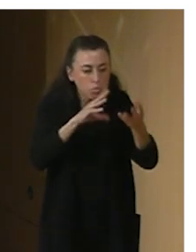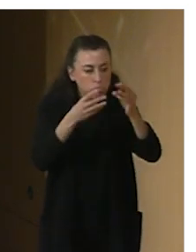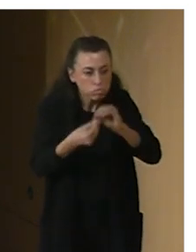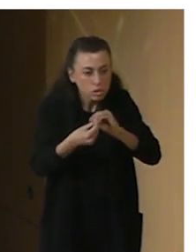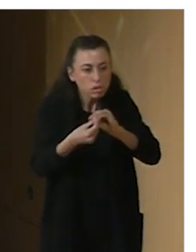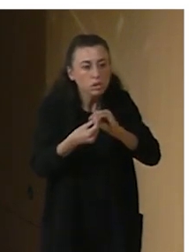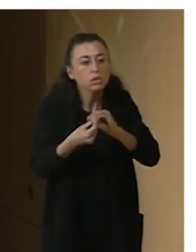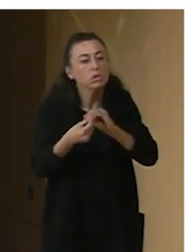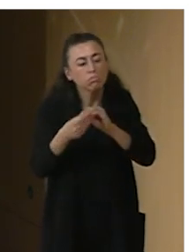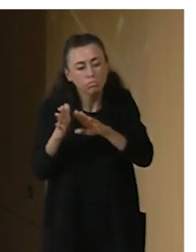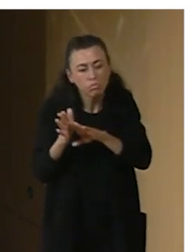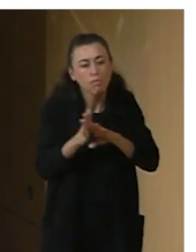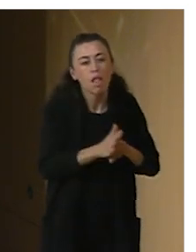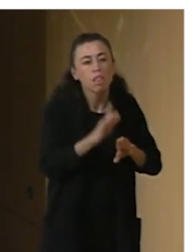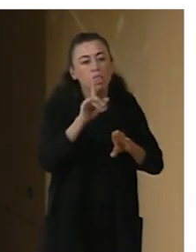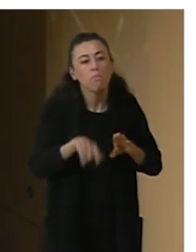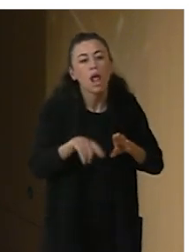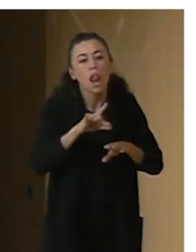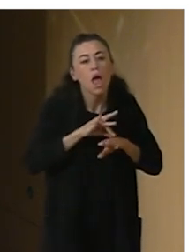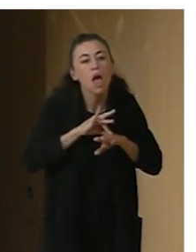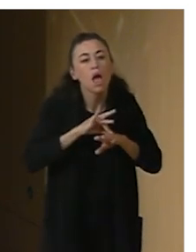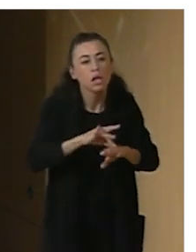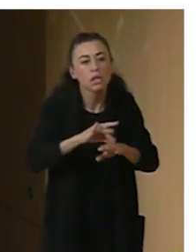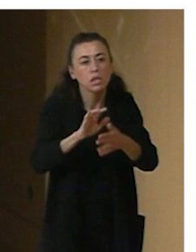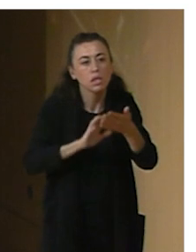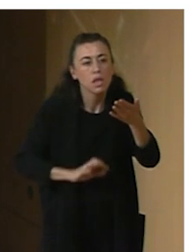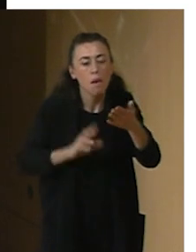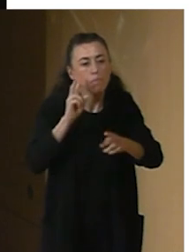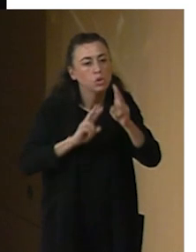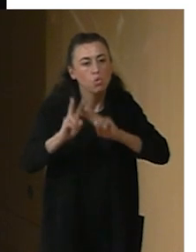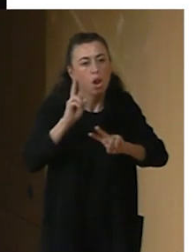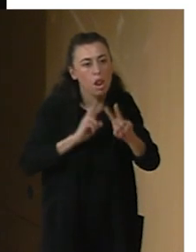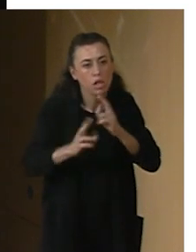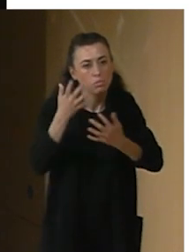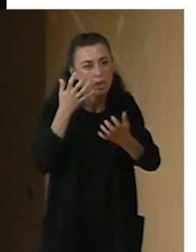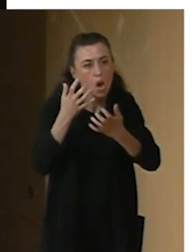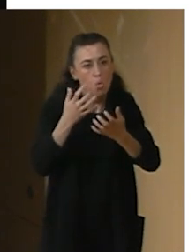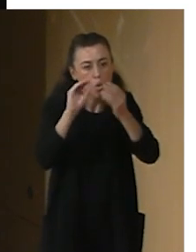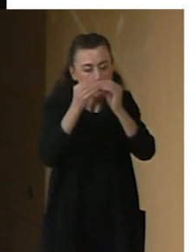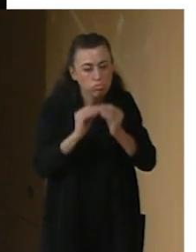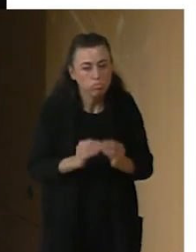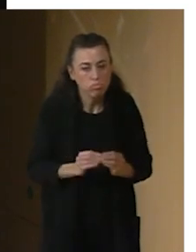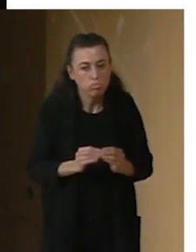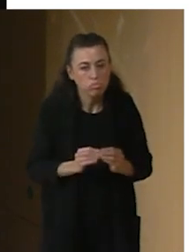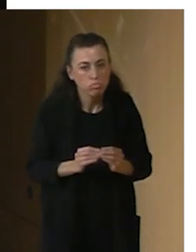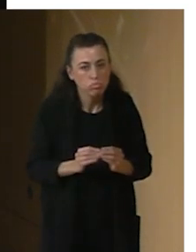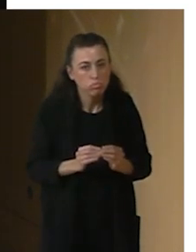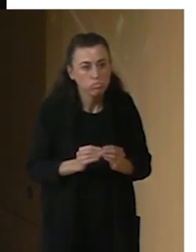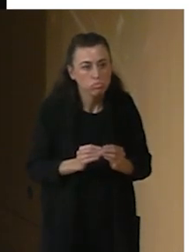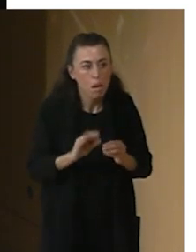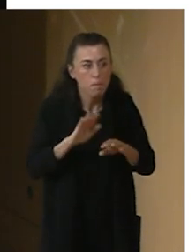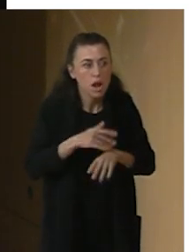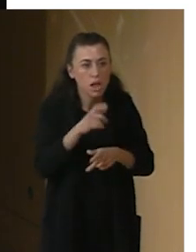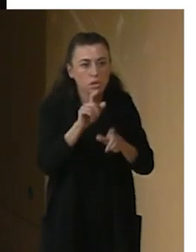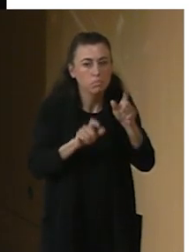realizaron la guía visual del espectáculo, que es una ayuda enormemente valiosa para las personas para que puedan